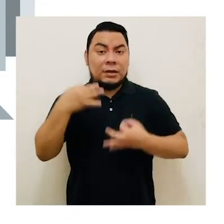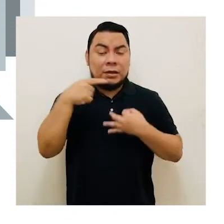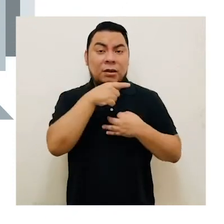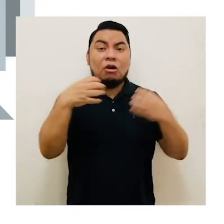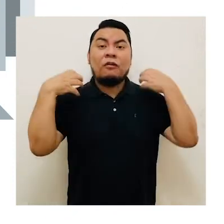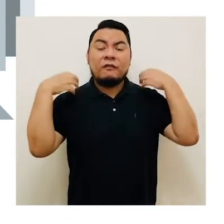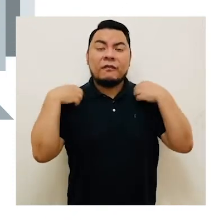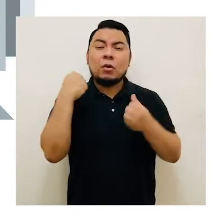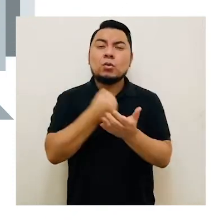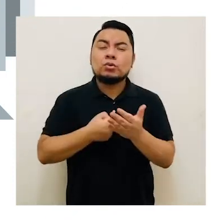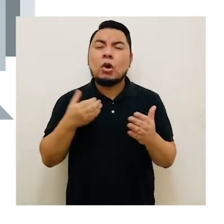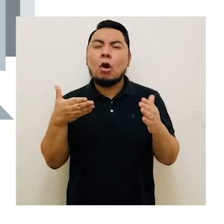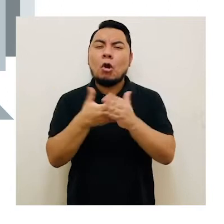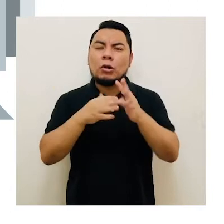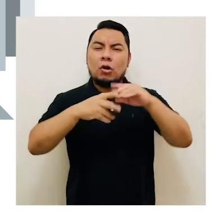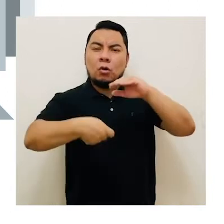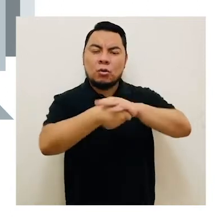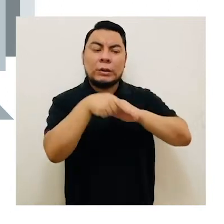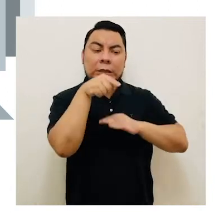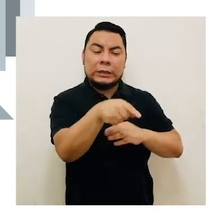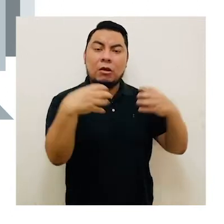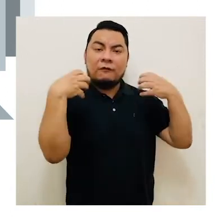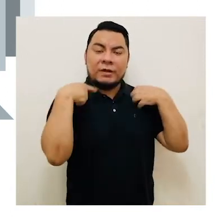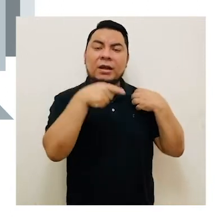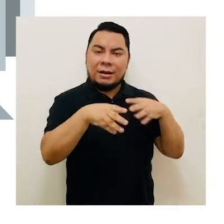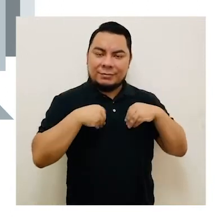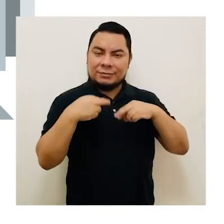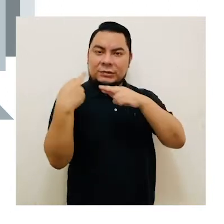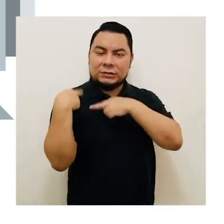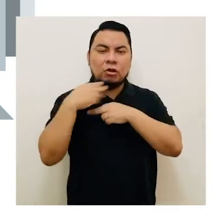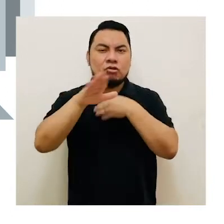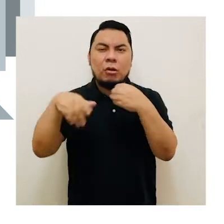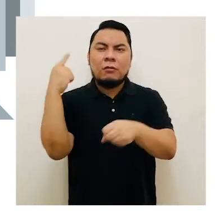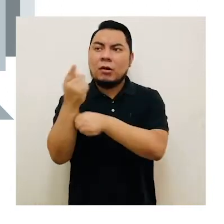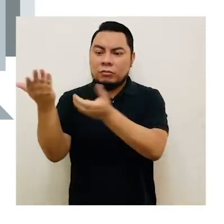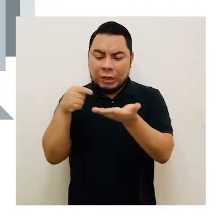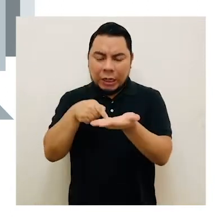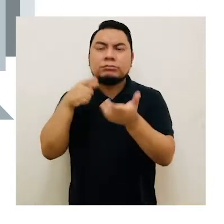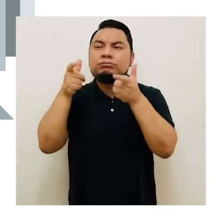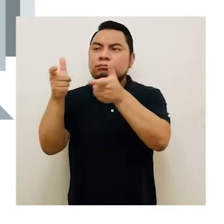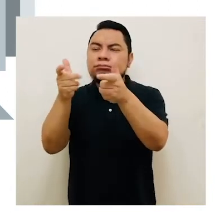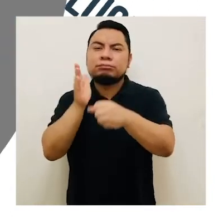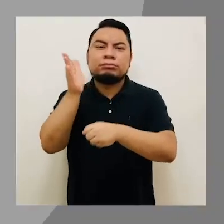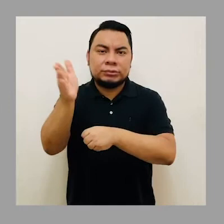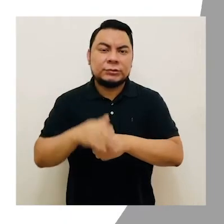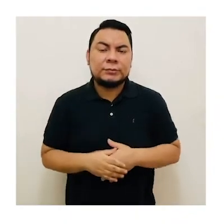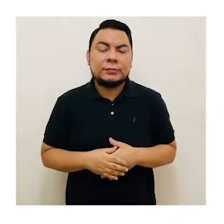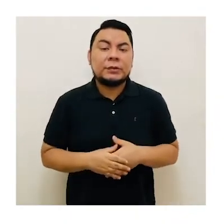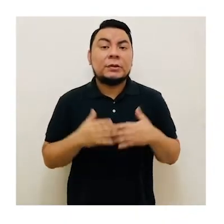la Oficina de Integridad y Lucha contra la Corrupción es la encargada de recibir, sistematizar y dar seguimiento a las denuncias.